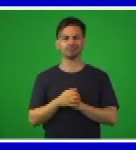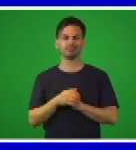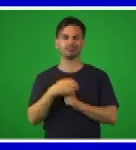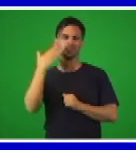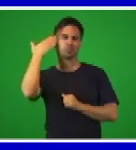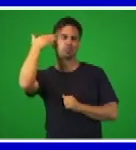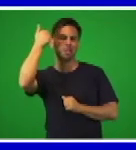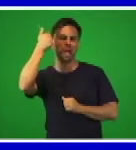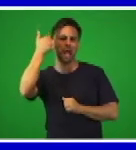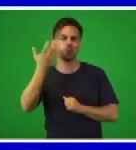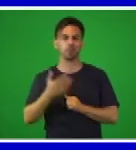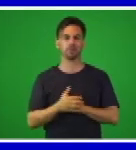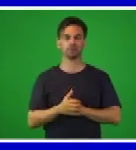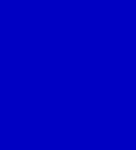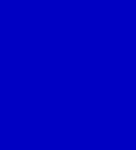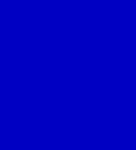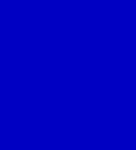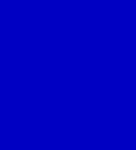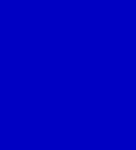igual? ¿Qué opinas?